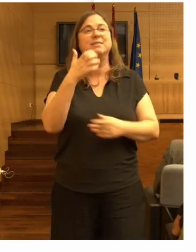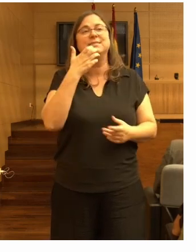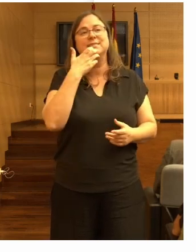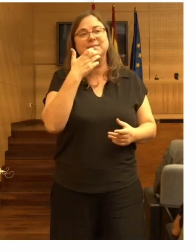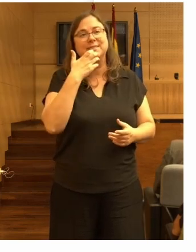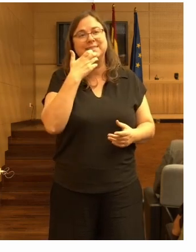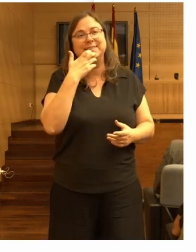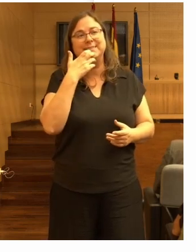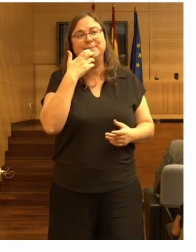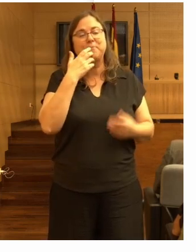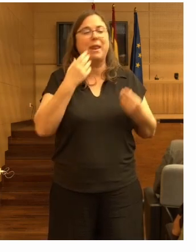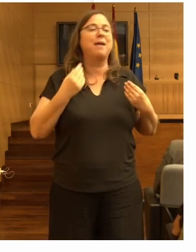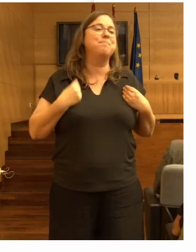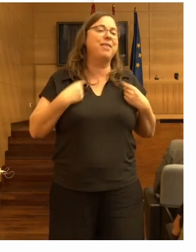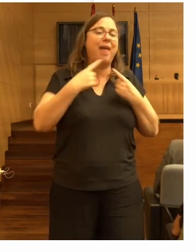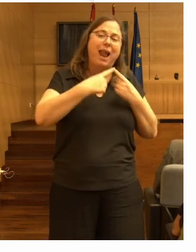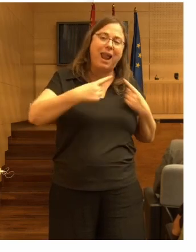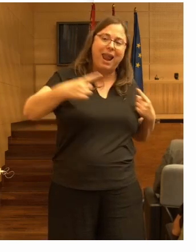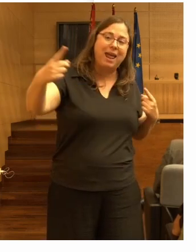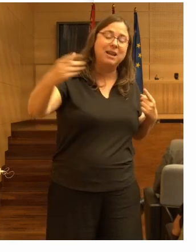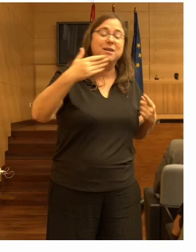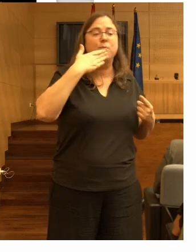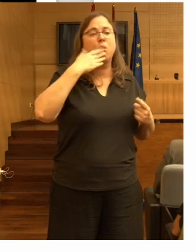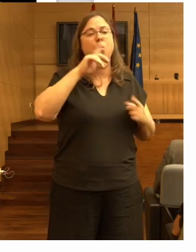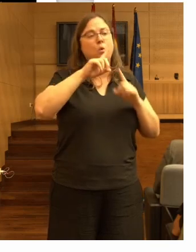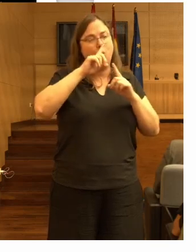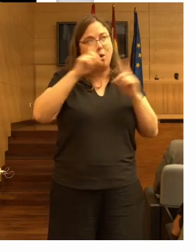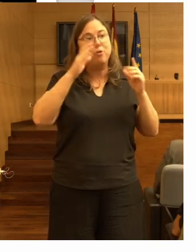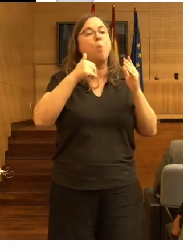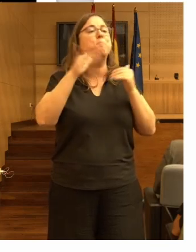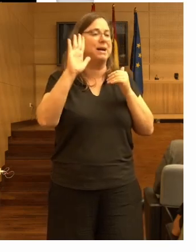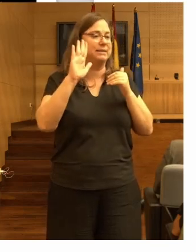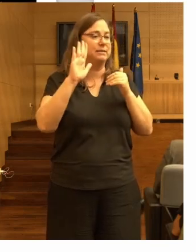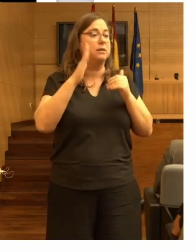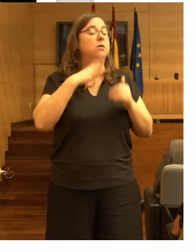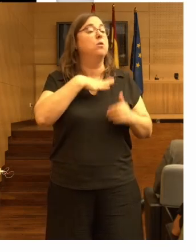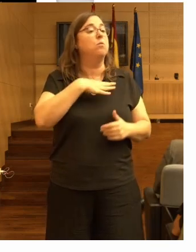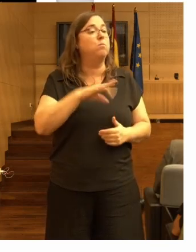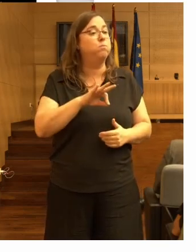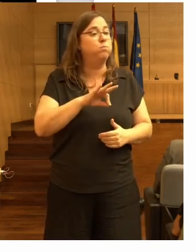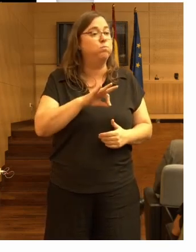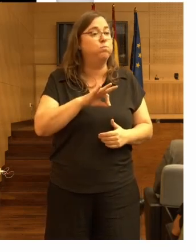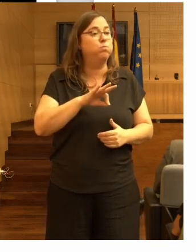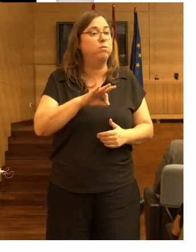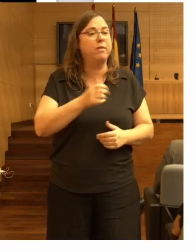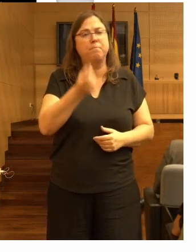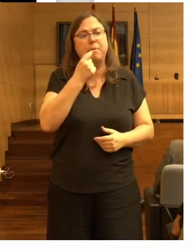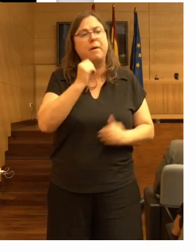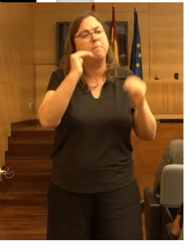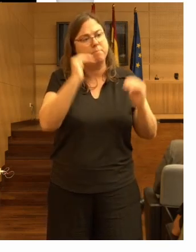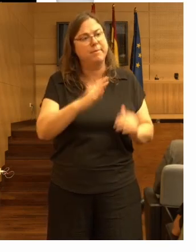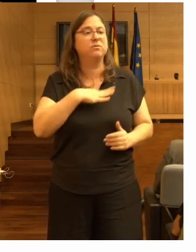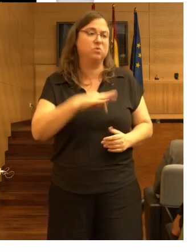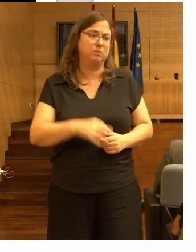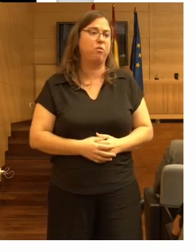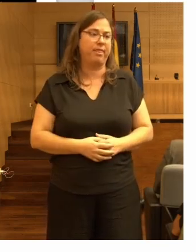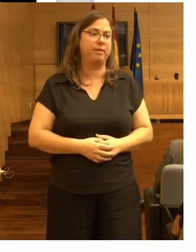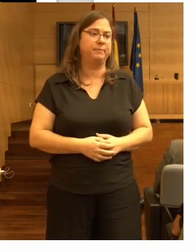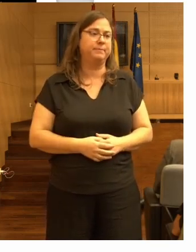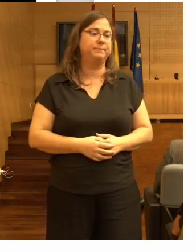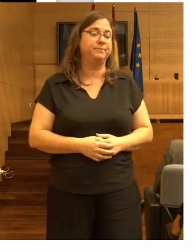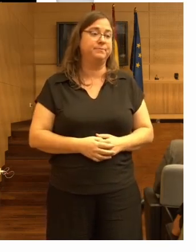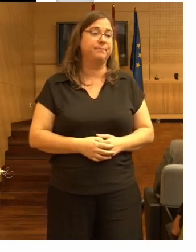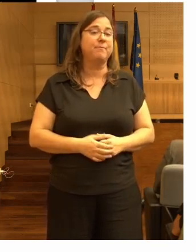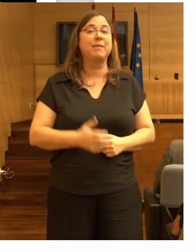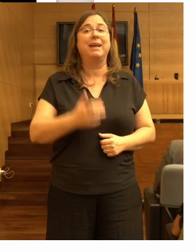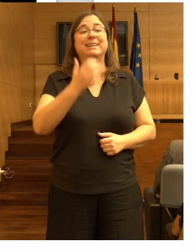más esperanza de vida en menos de doce meses pues también puede reducir la cantidad de medicación que toman si